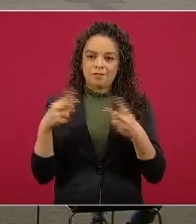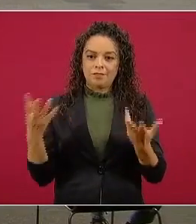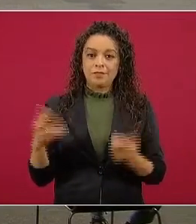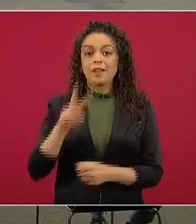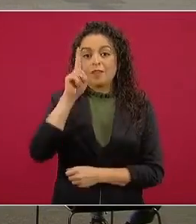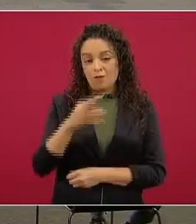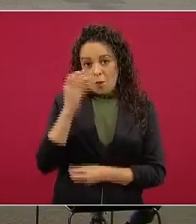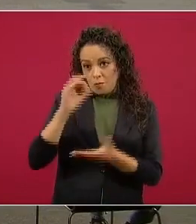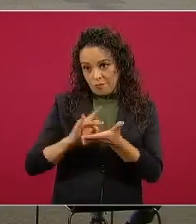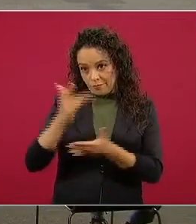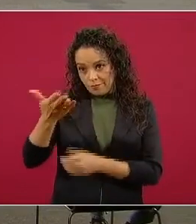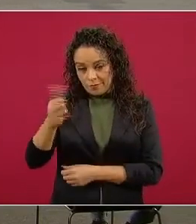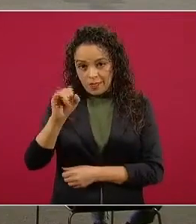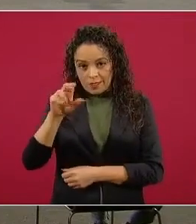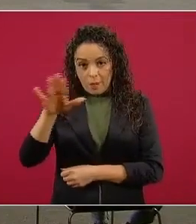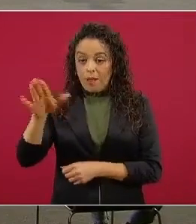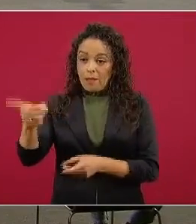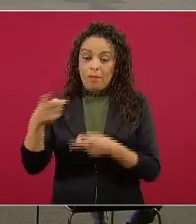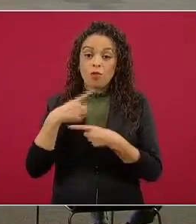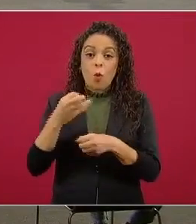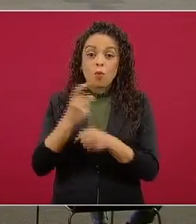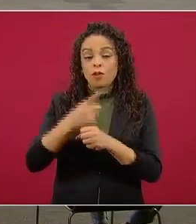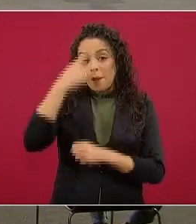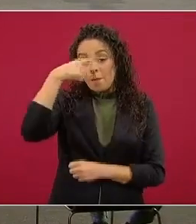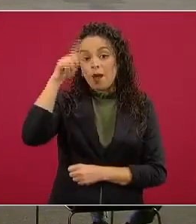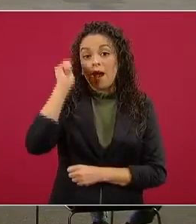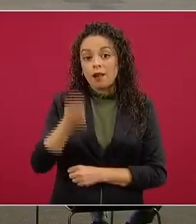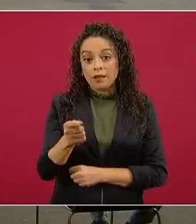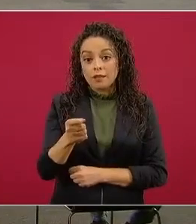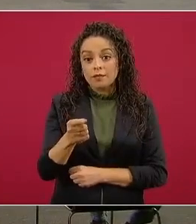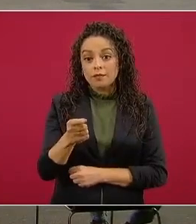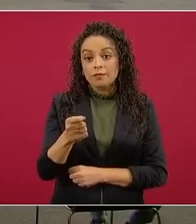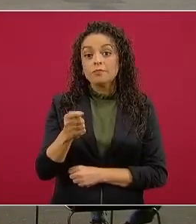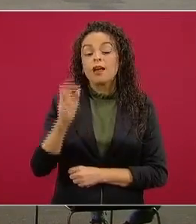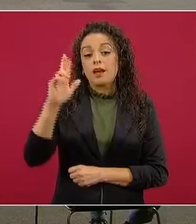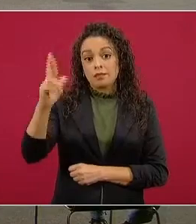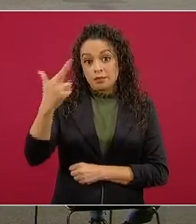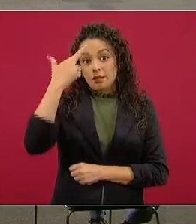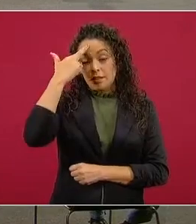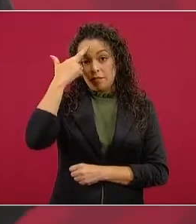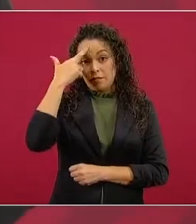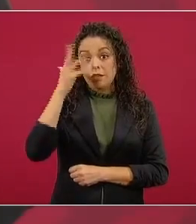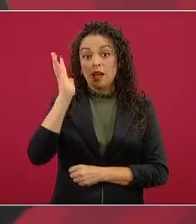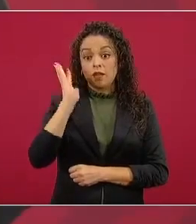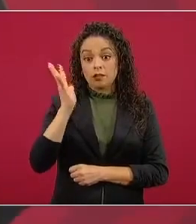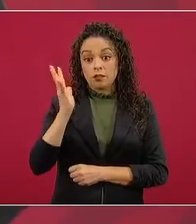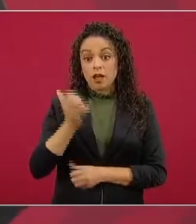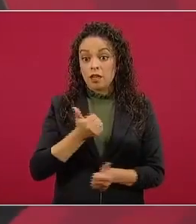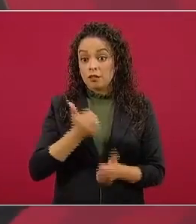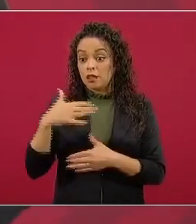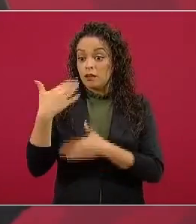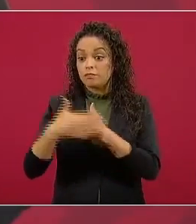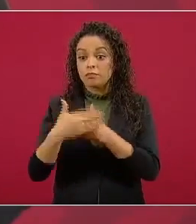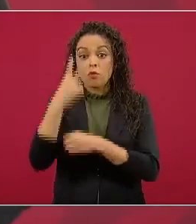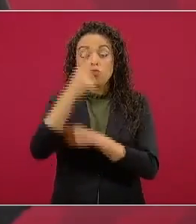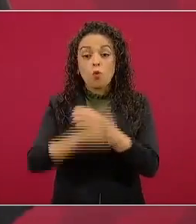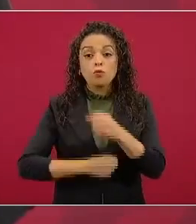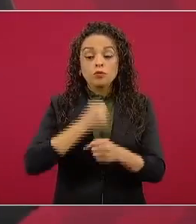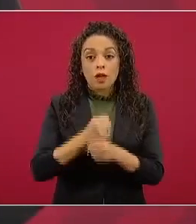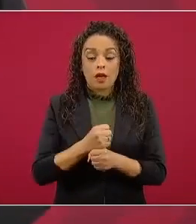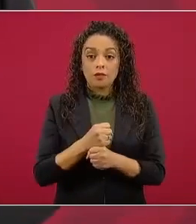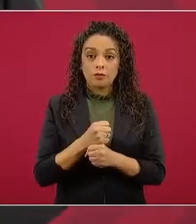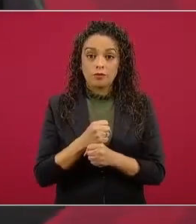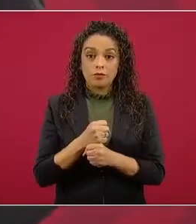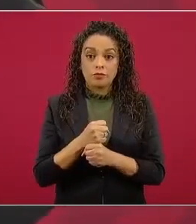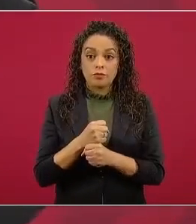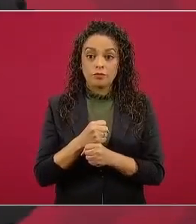dio la oportunidad para refrescar que ya vamos a cumplir dos años entonces ya no hace falta